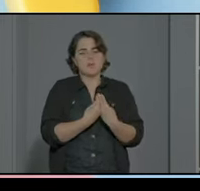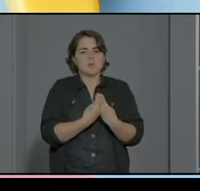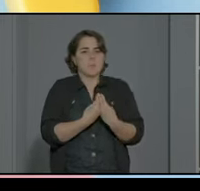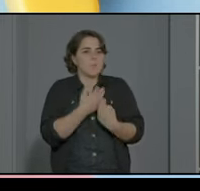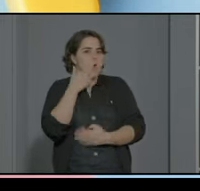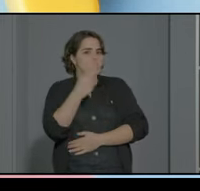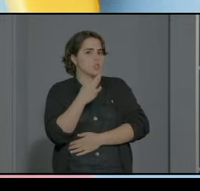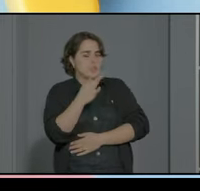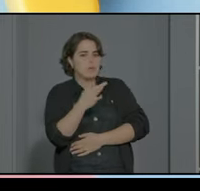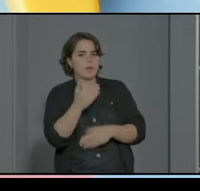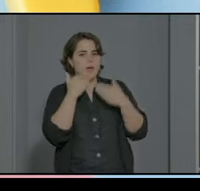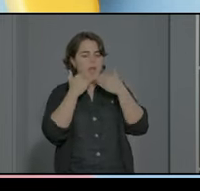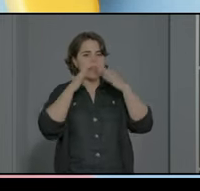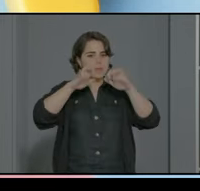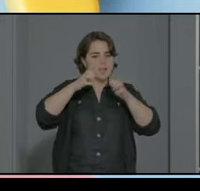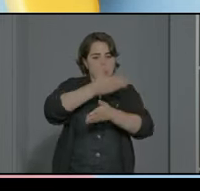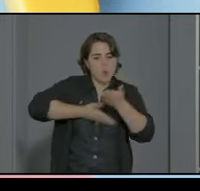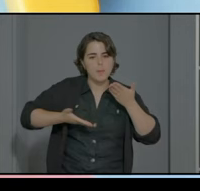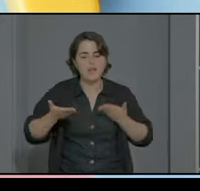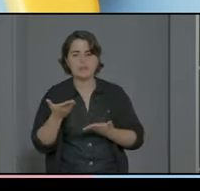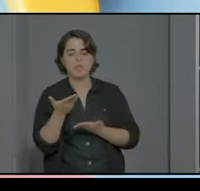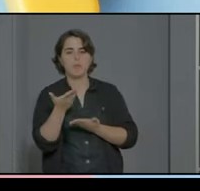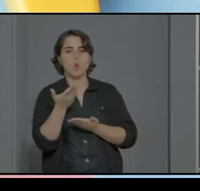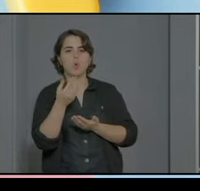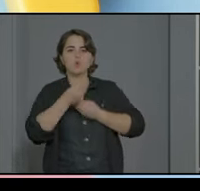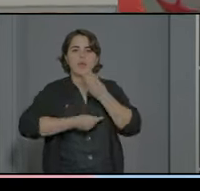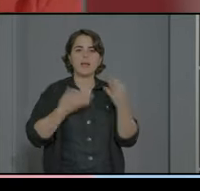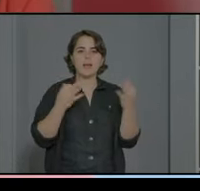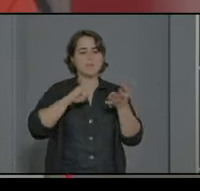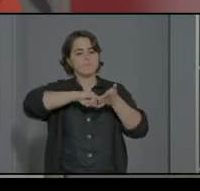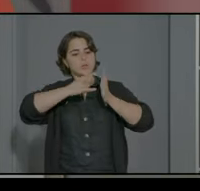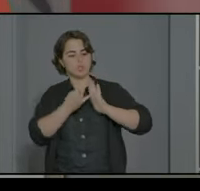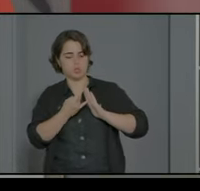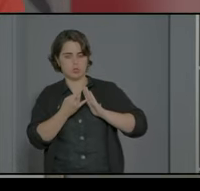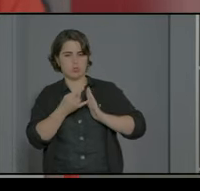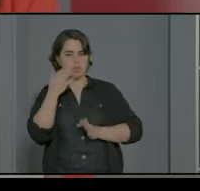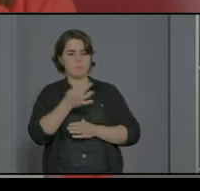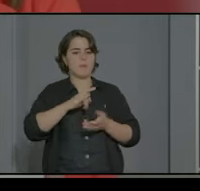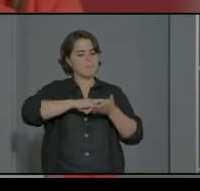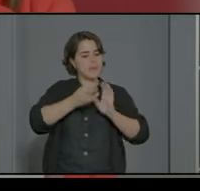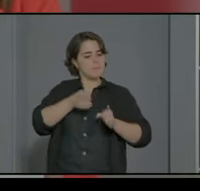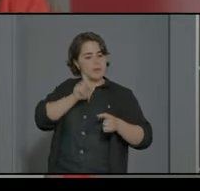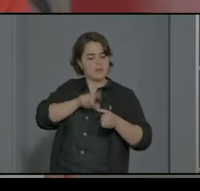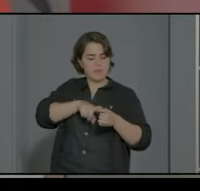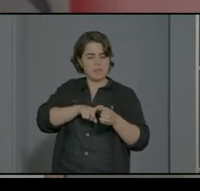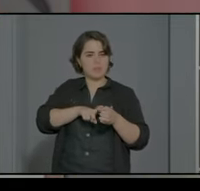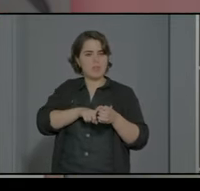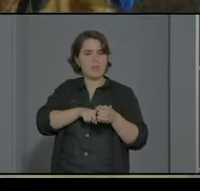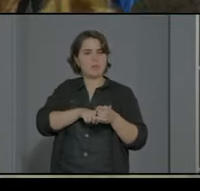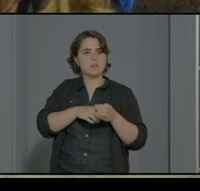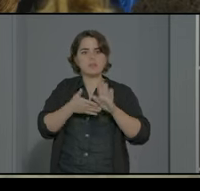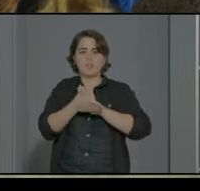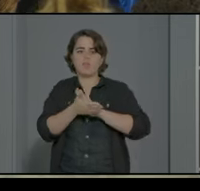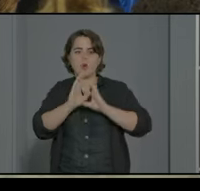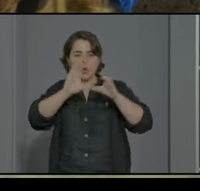positiva por medio del aprendizaje cooperativo utilizando proyectos y un plan de participación donde está involucrada toda la comunidad